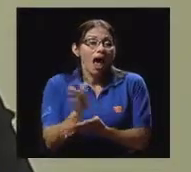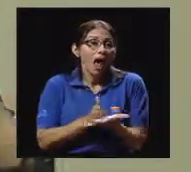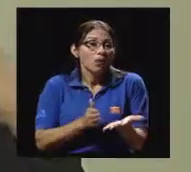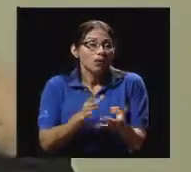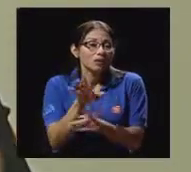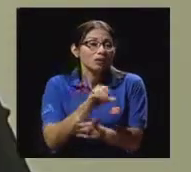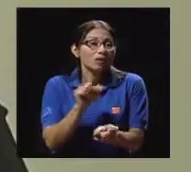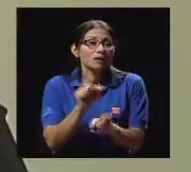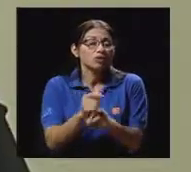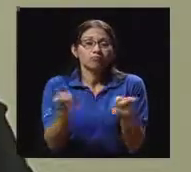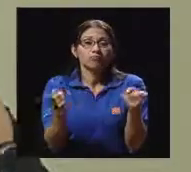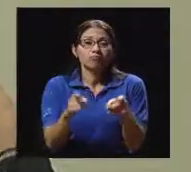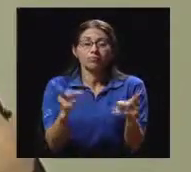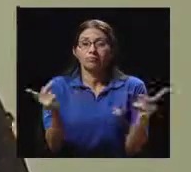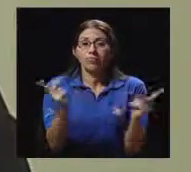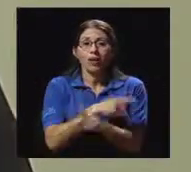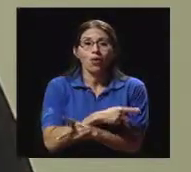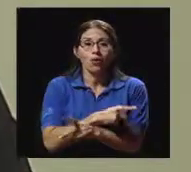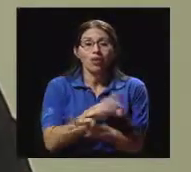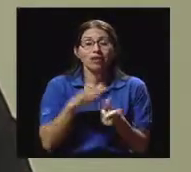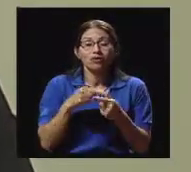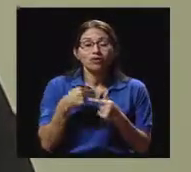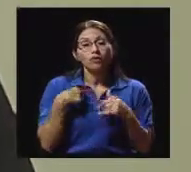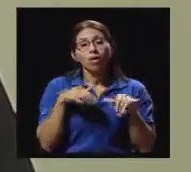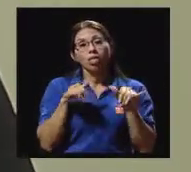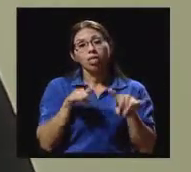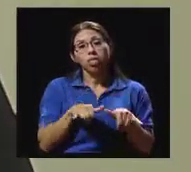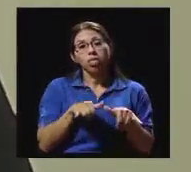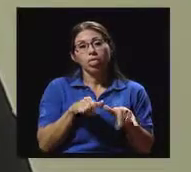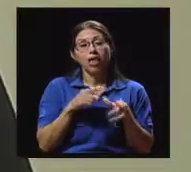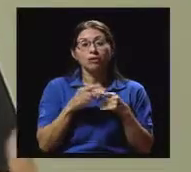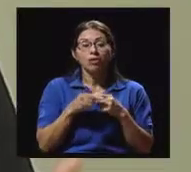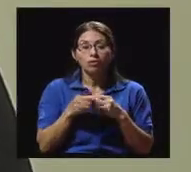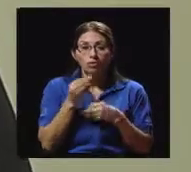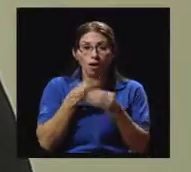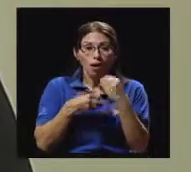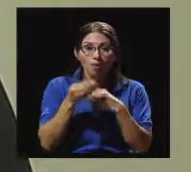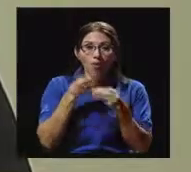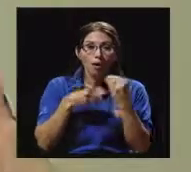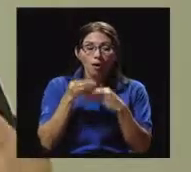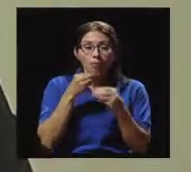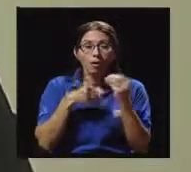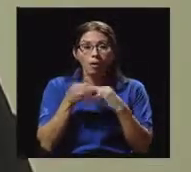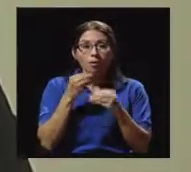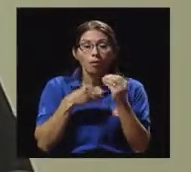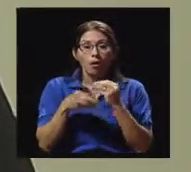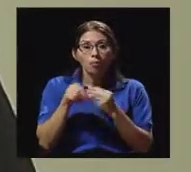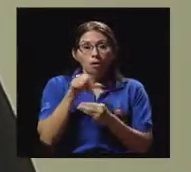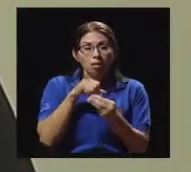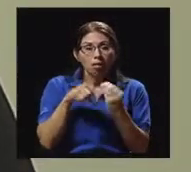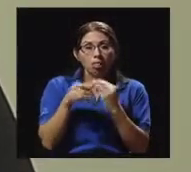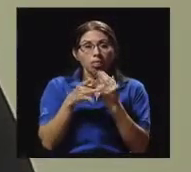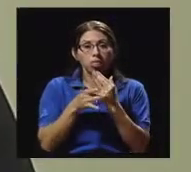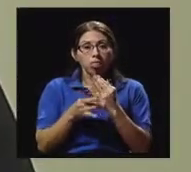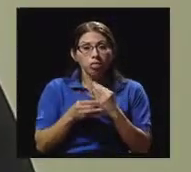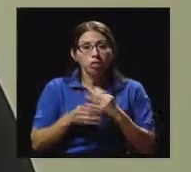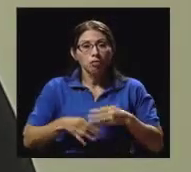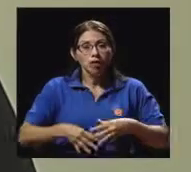me voy acumulando más grasita, me voy engordando y vienen otros factores, ya aparecieron factores de